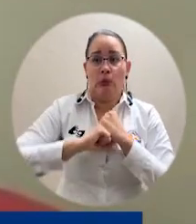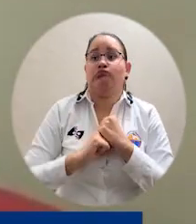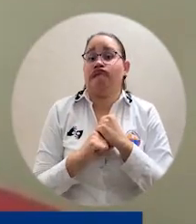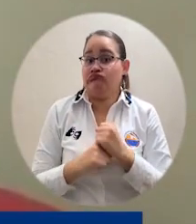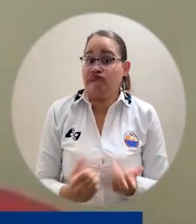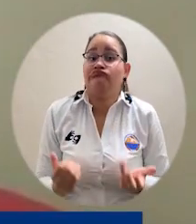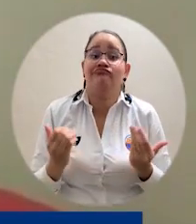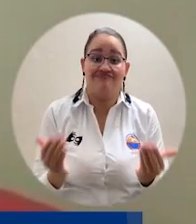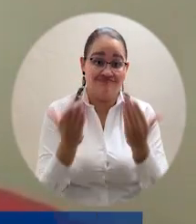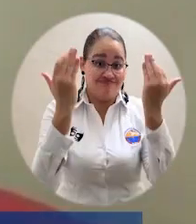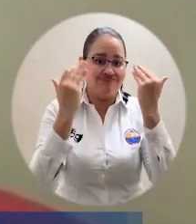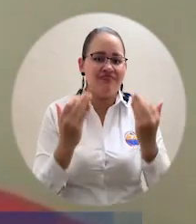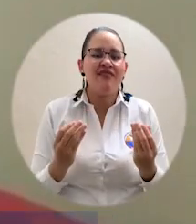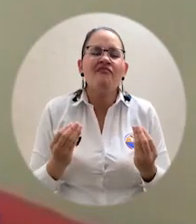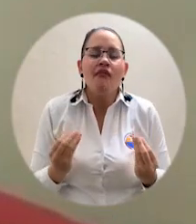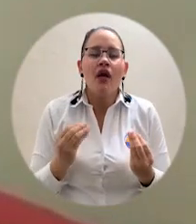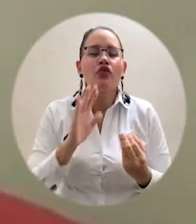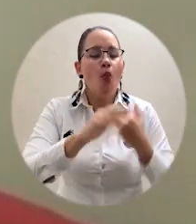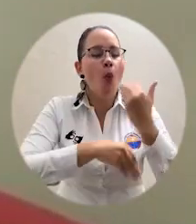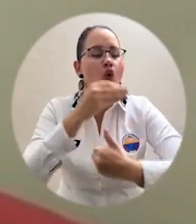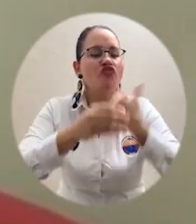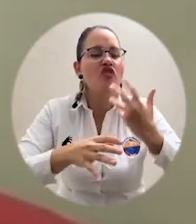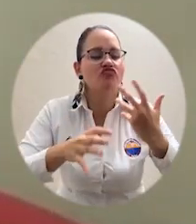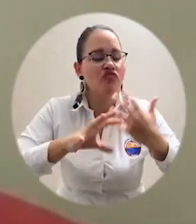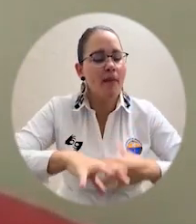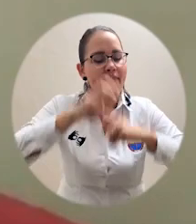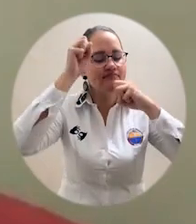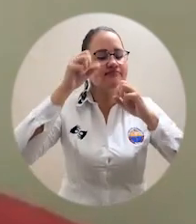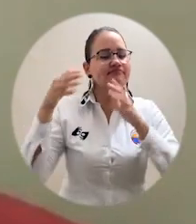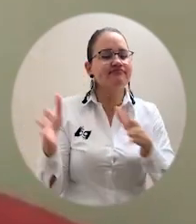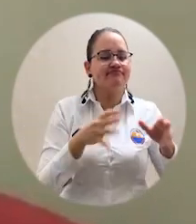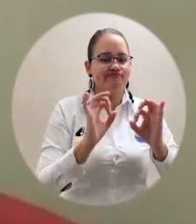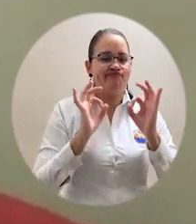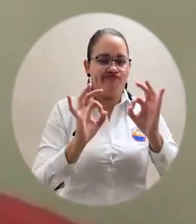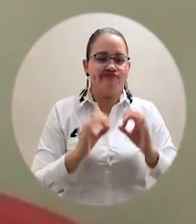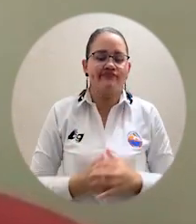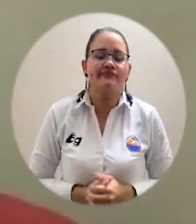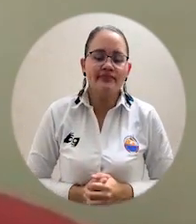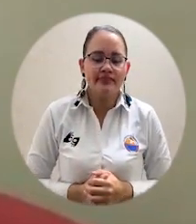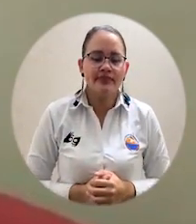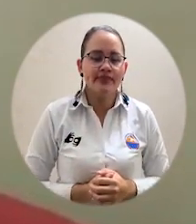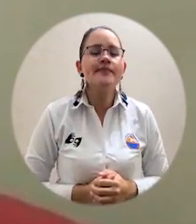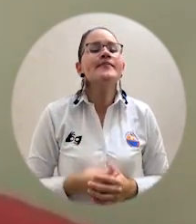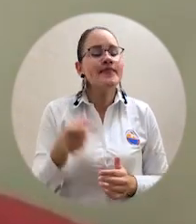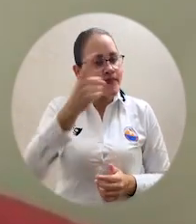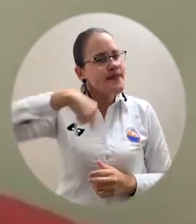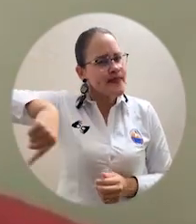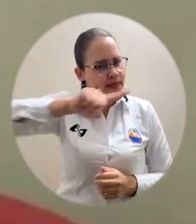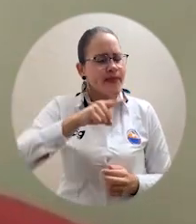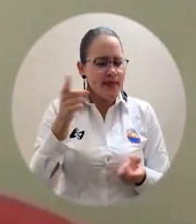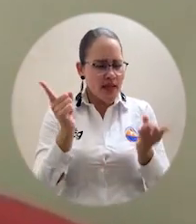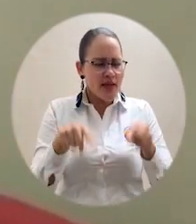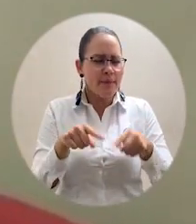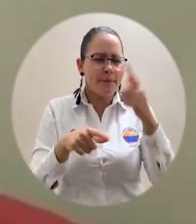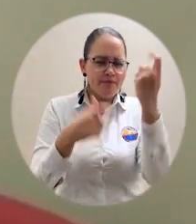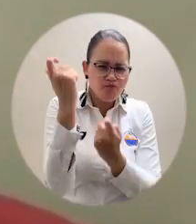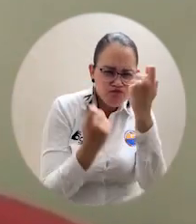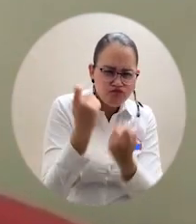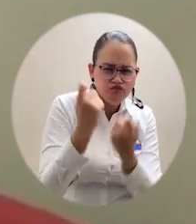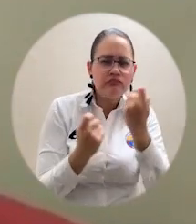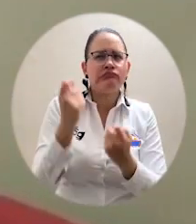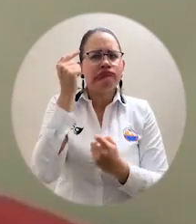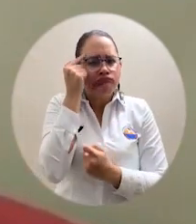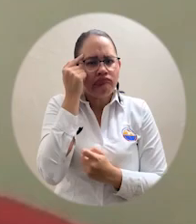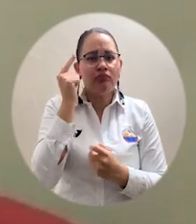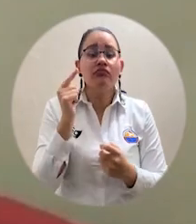directivos y demás personas que hacen posible que cada día se pueda mejorar el proceso de enseñanza en nuestro programa. Además,